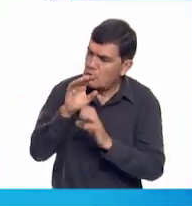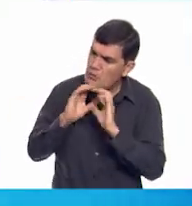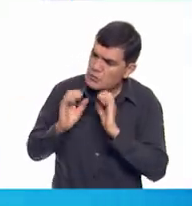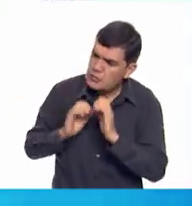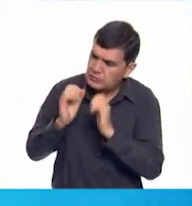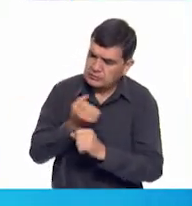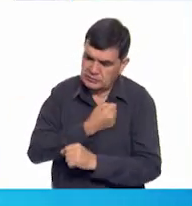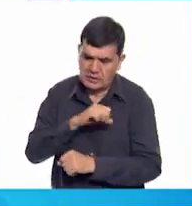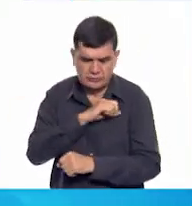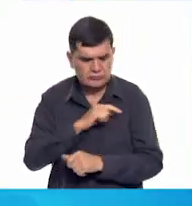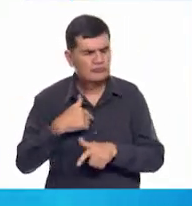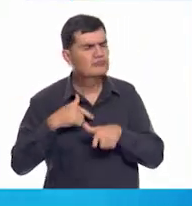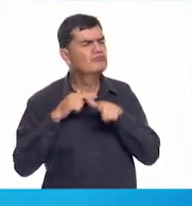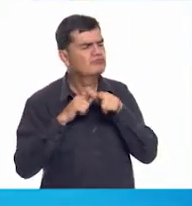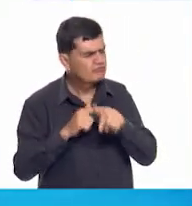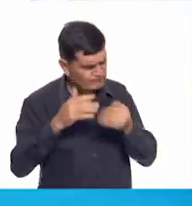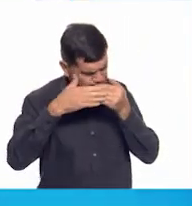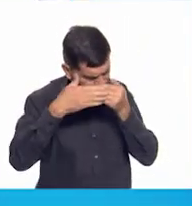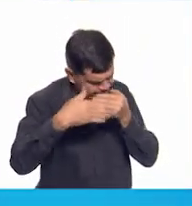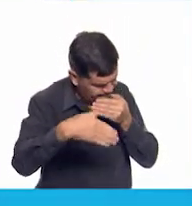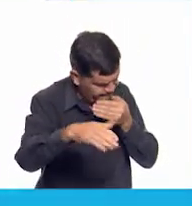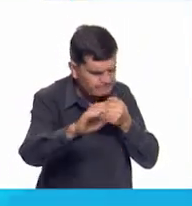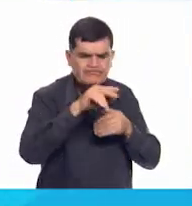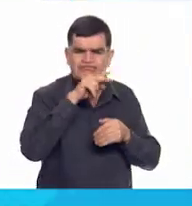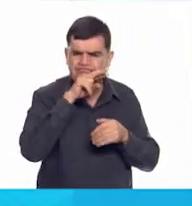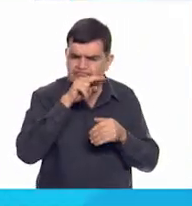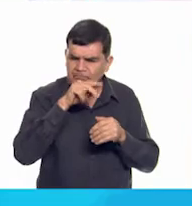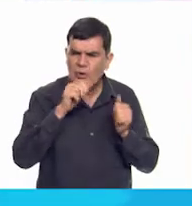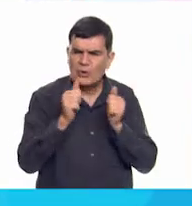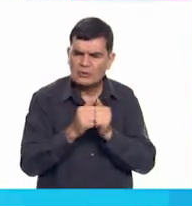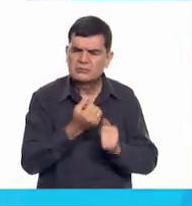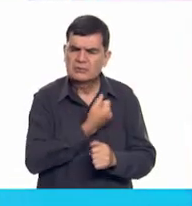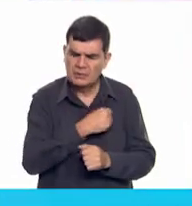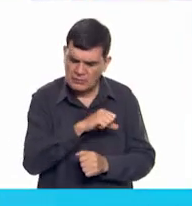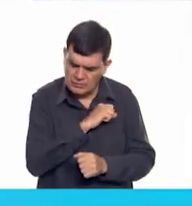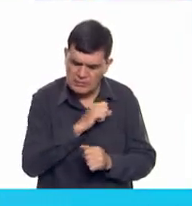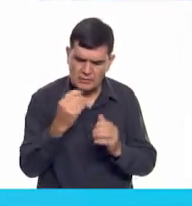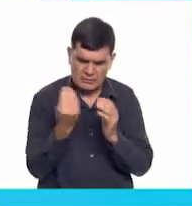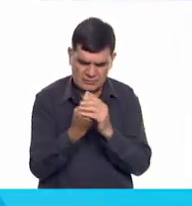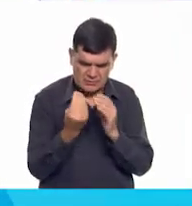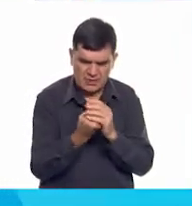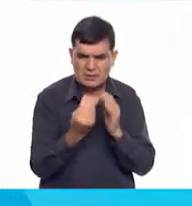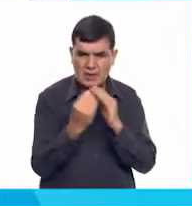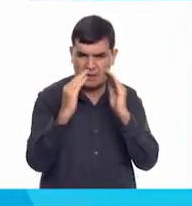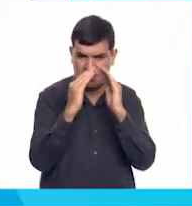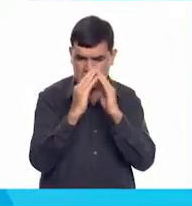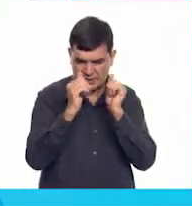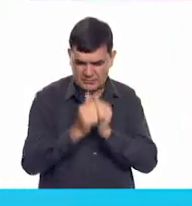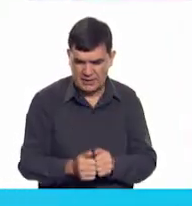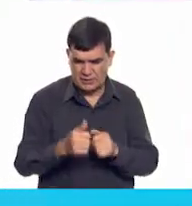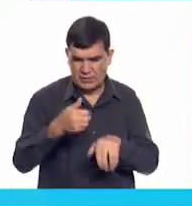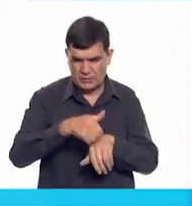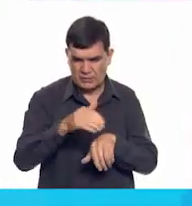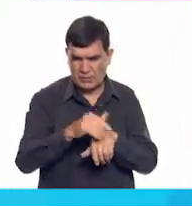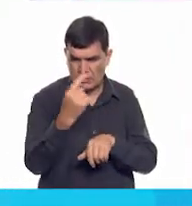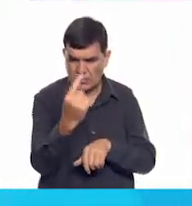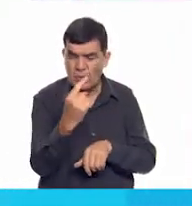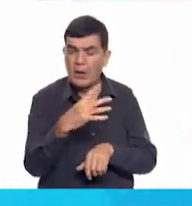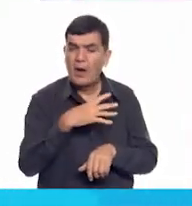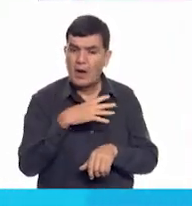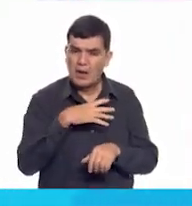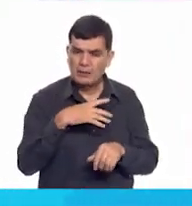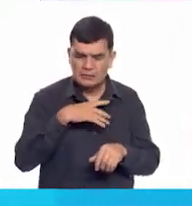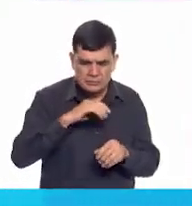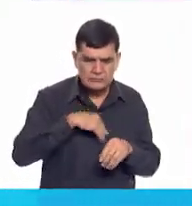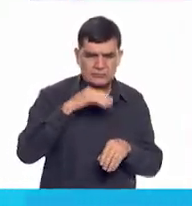Y lo seguirá haciendo, doctora Curati. Desde que empezamos con las clases de Aprende en Casa 1, siento que